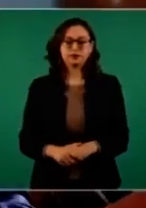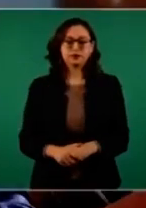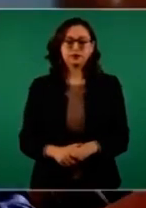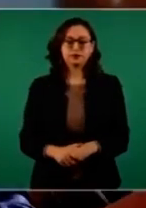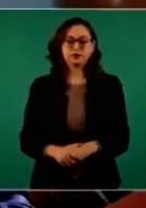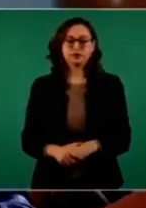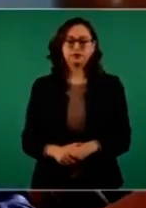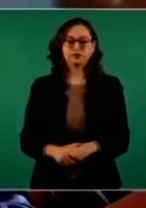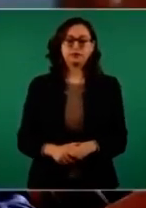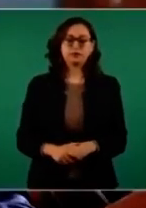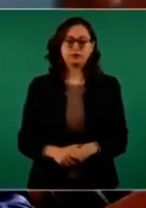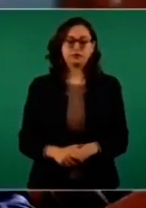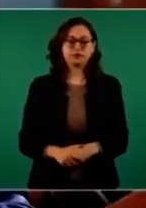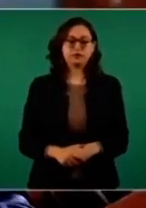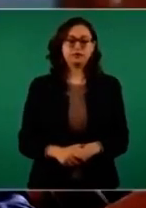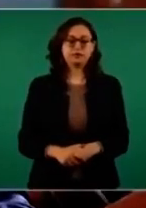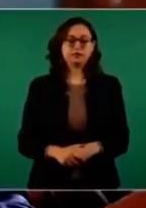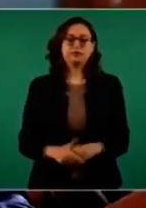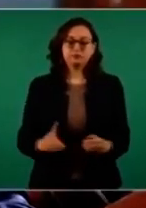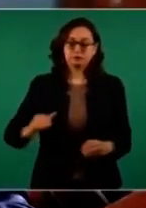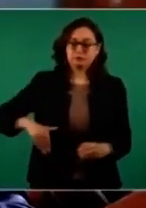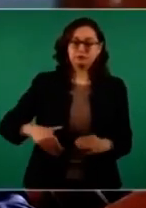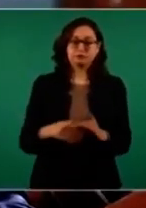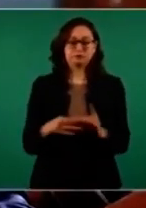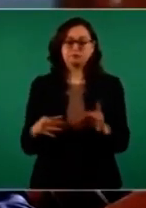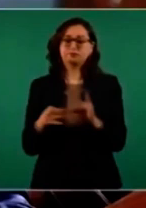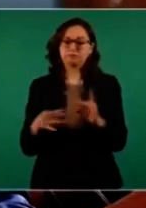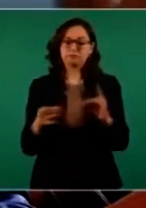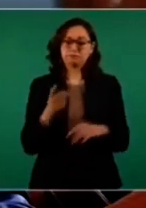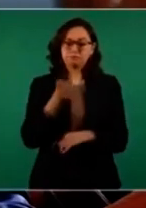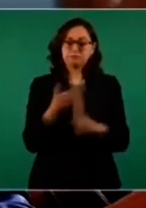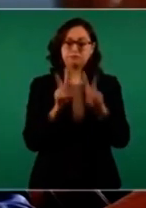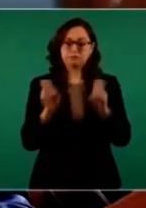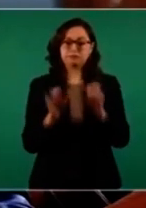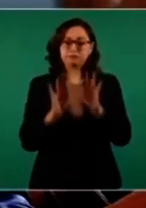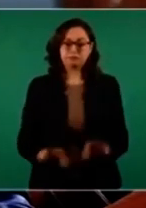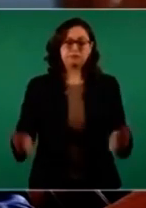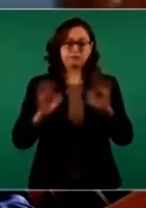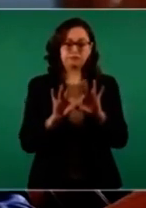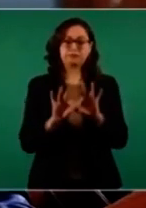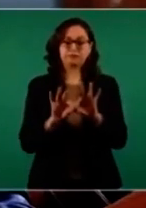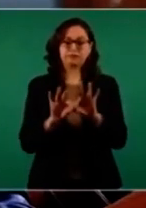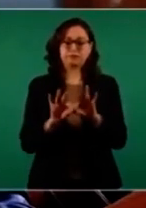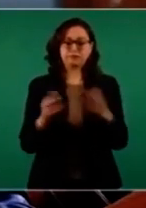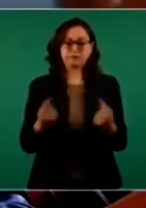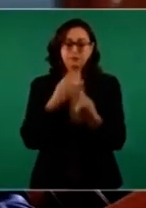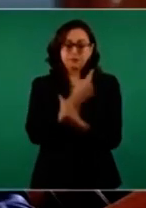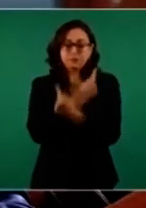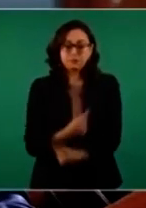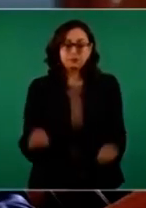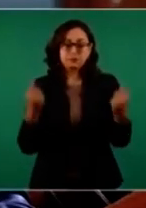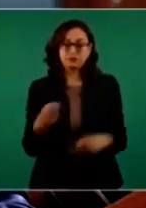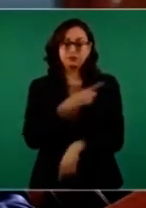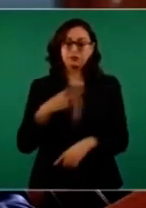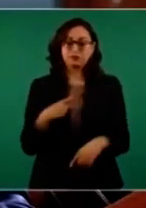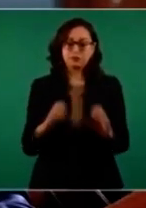sostuviste ahora, lo que planteaste acerca del cuidado a los